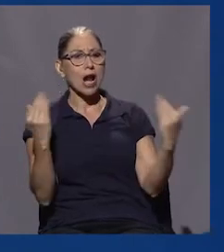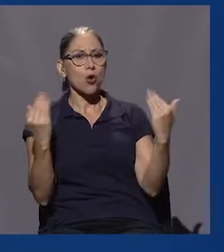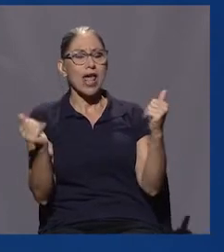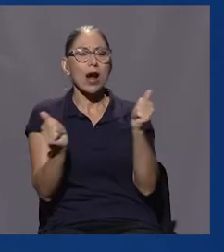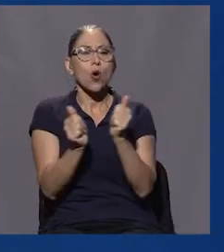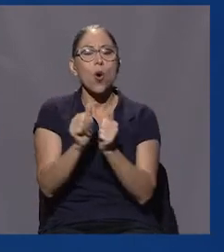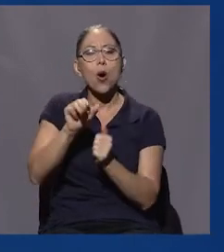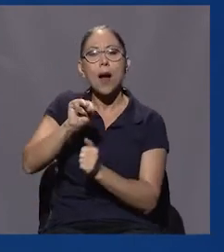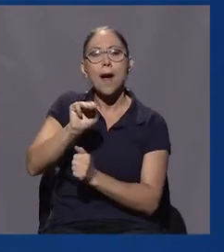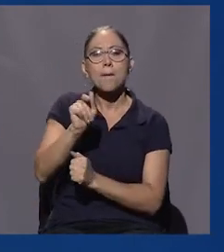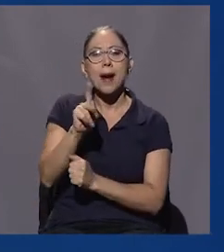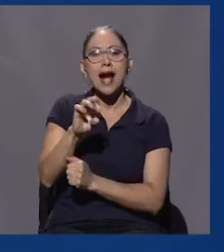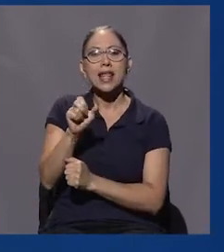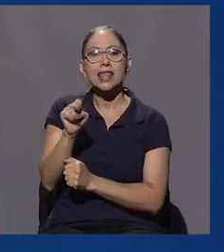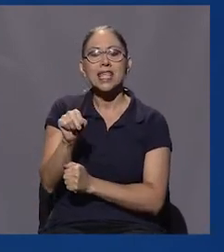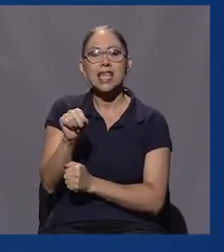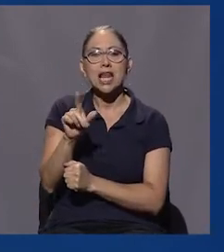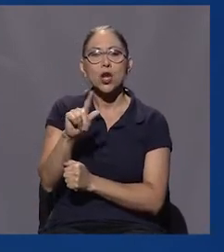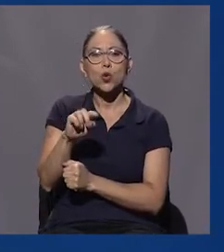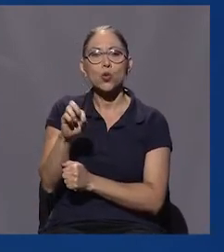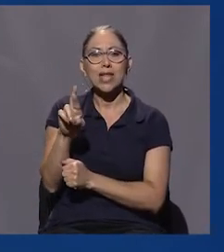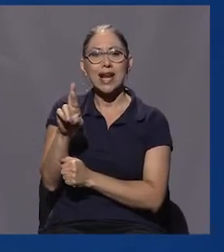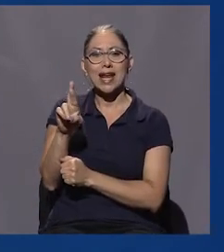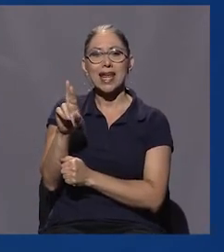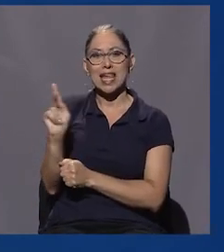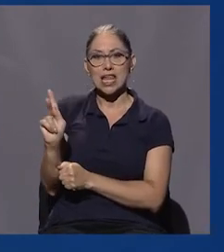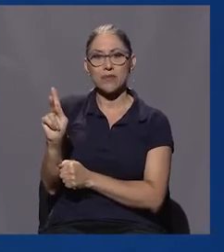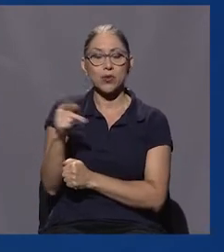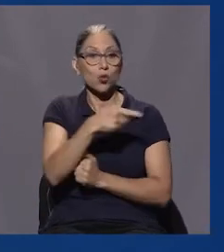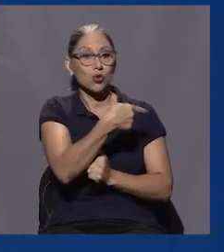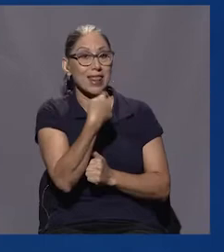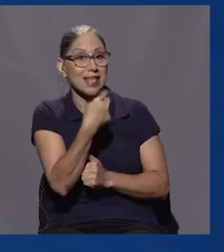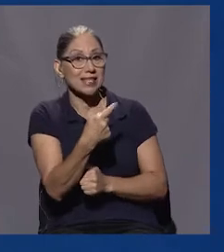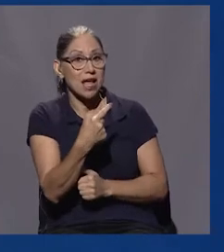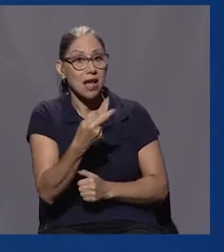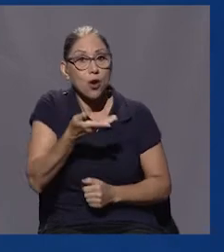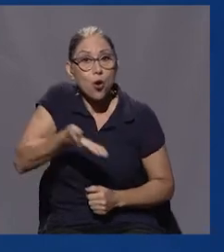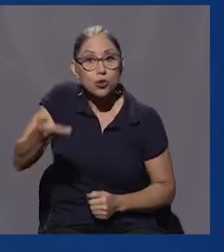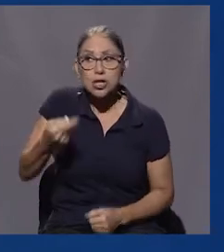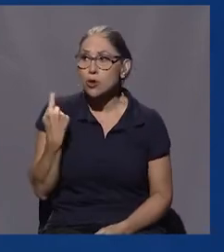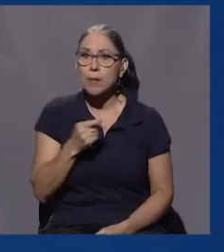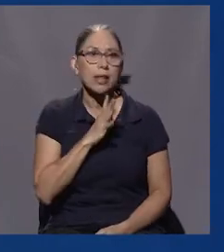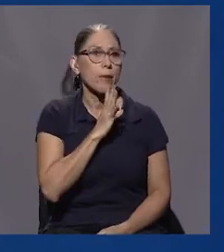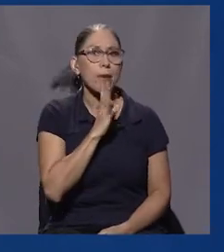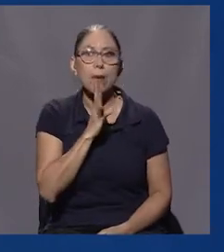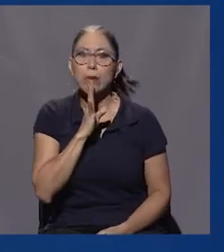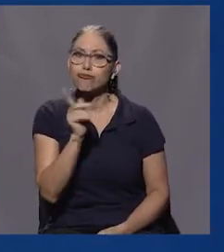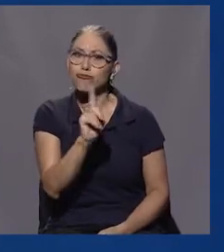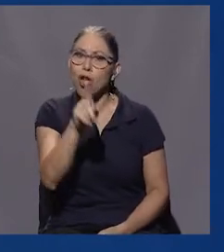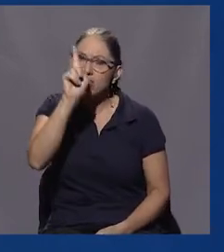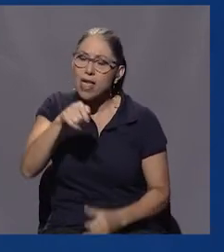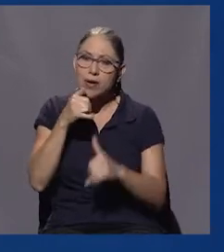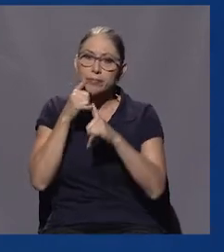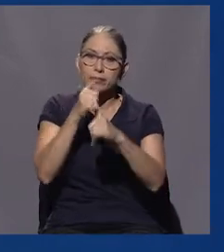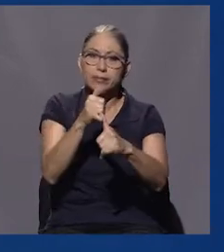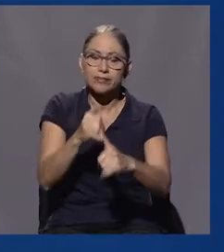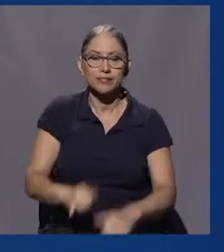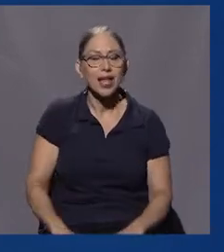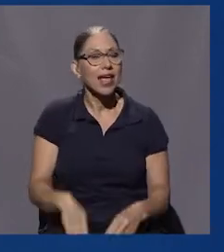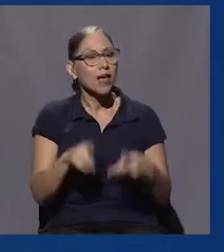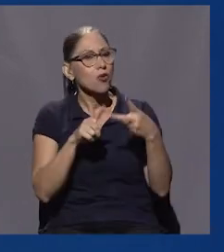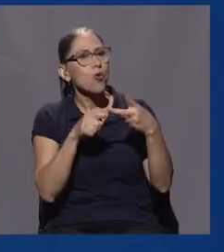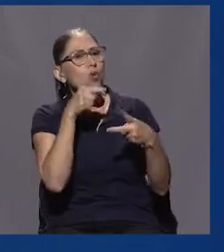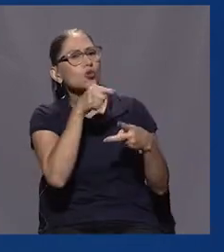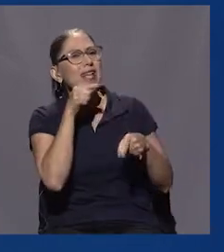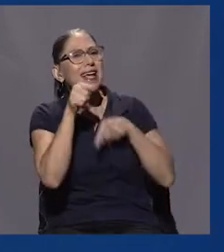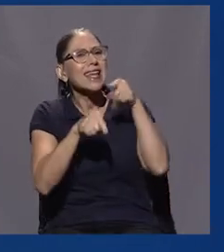con Martin Luther King al inicio. Que usted dice que también las cosas no solamente se dicen, sino que tienen que denunciar. Y luego también